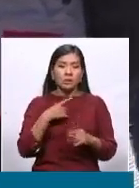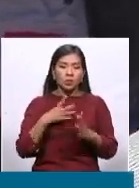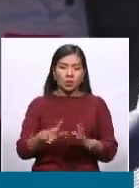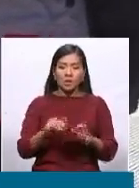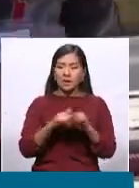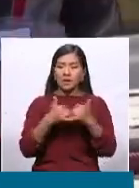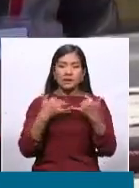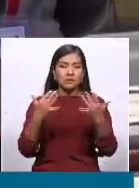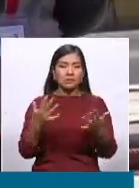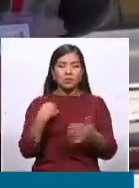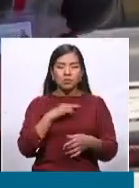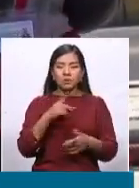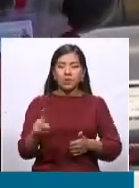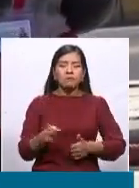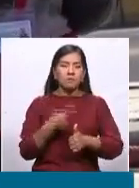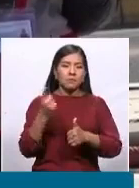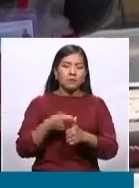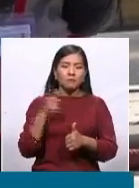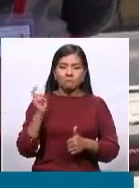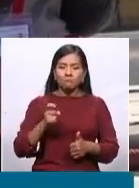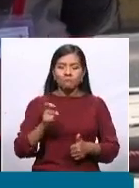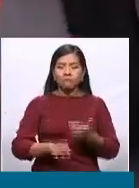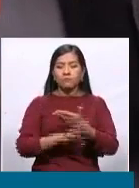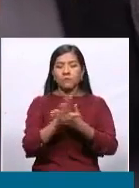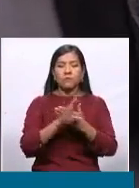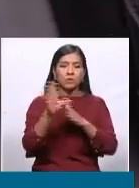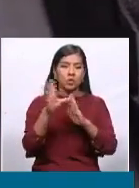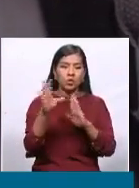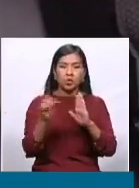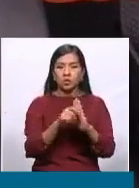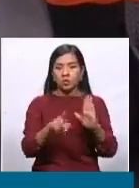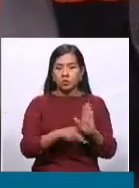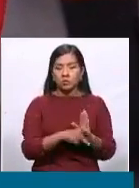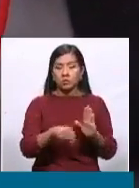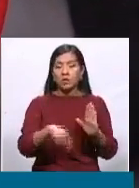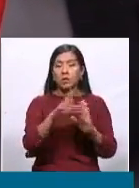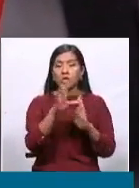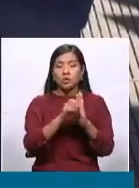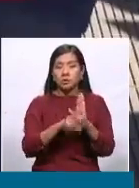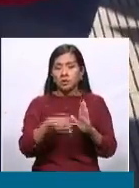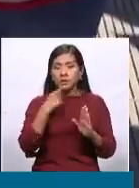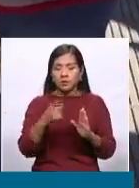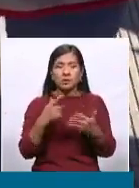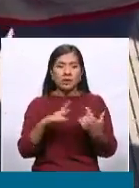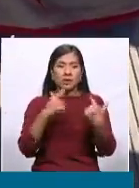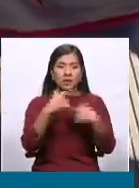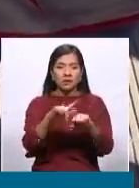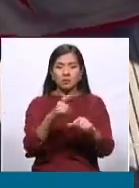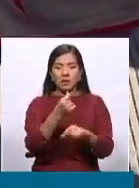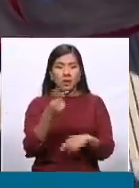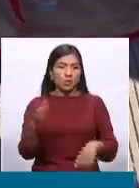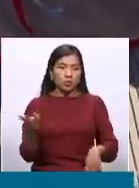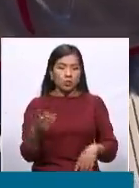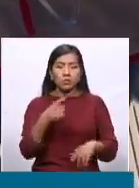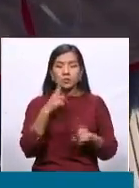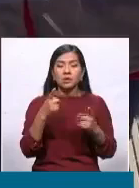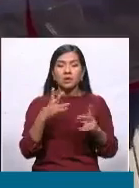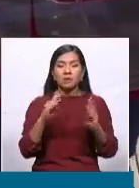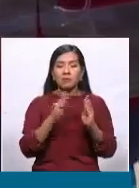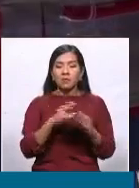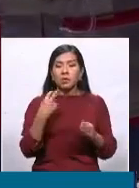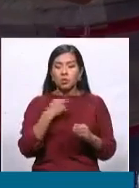como asambleístas somos los primeros que tenemos que defender la constitución y la constitución establece ciertos parámetros y no podemos ir o